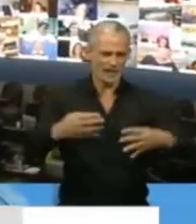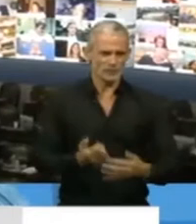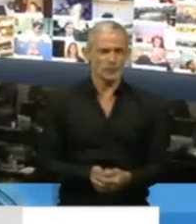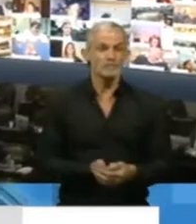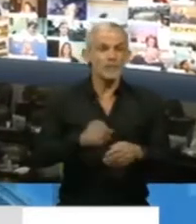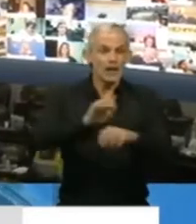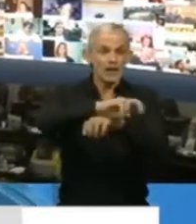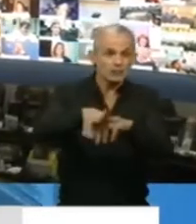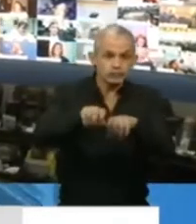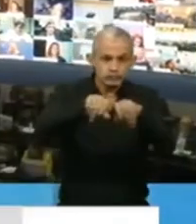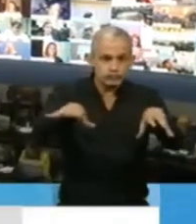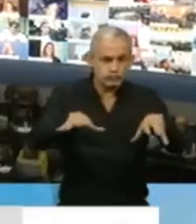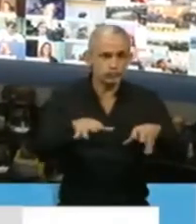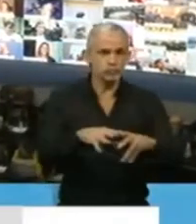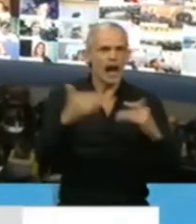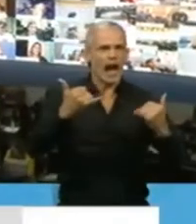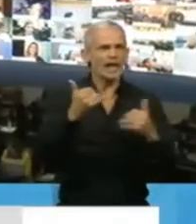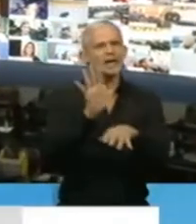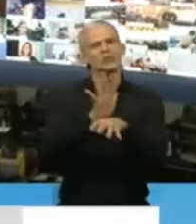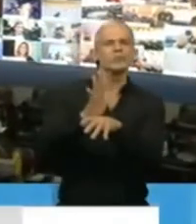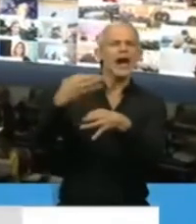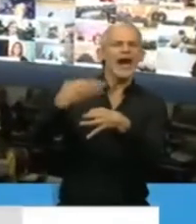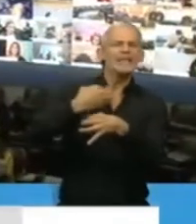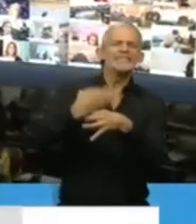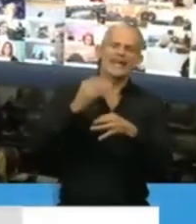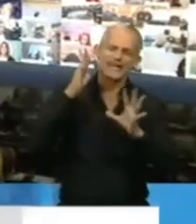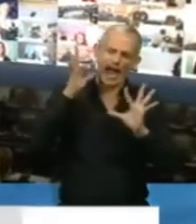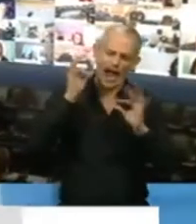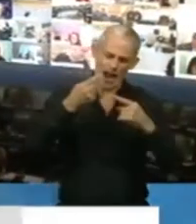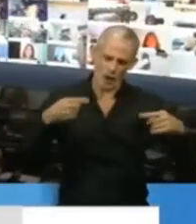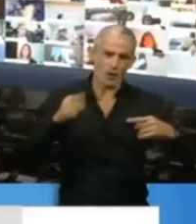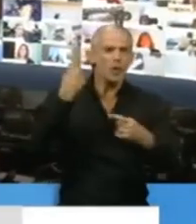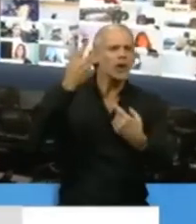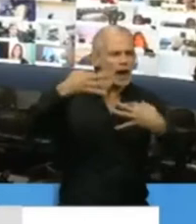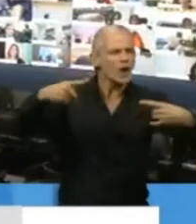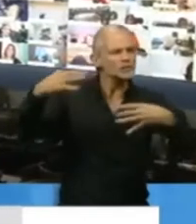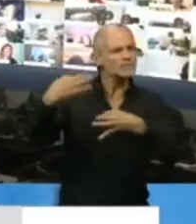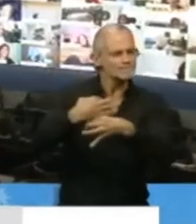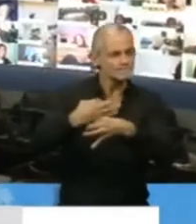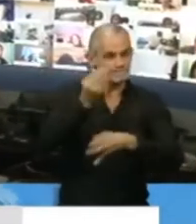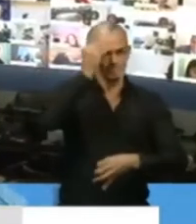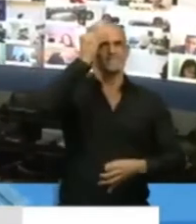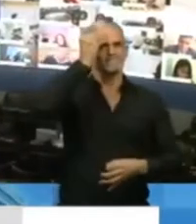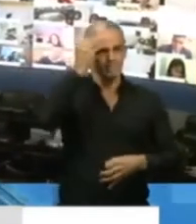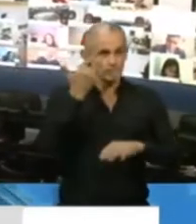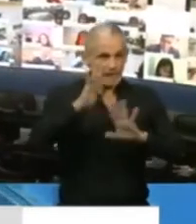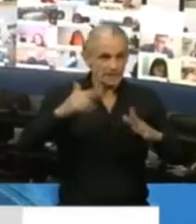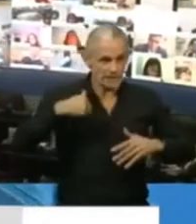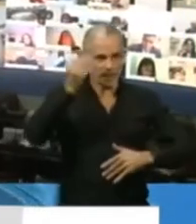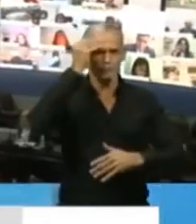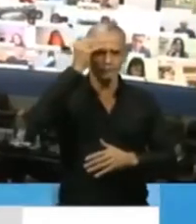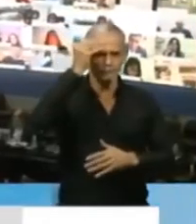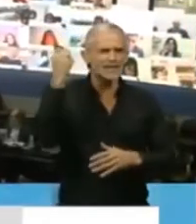nos está dejando una enseñanza, ¿no? Y una de las enseñanzas que a mí me parece que tenemos que